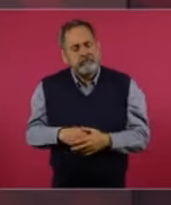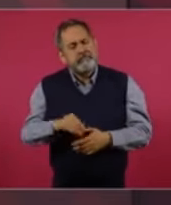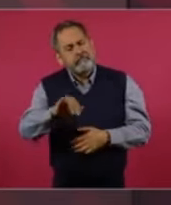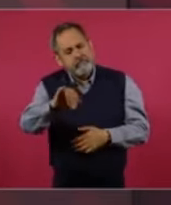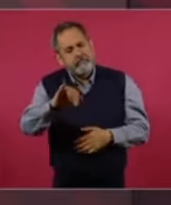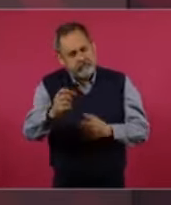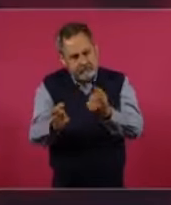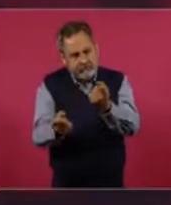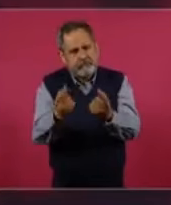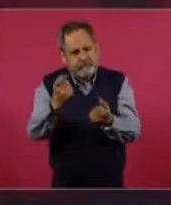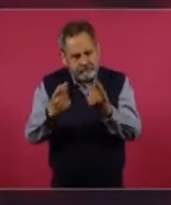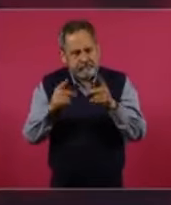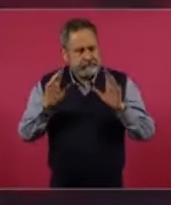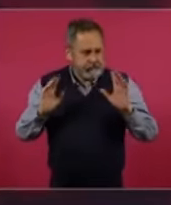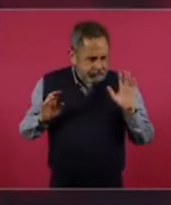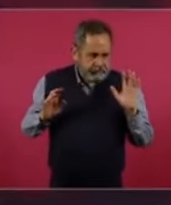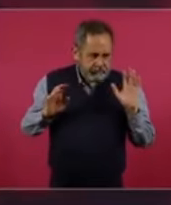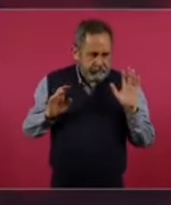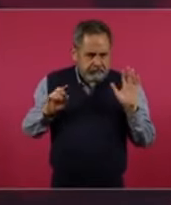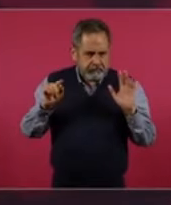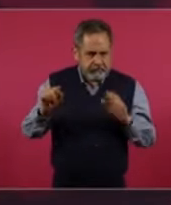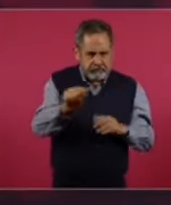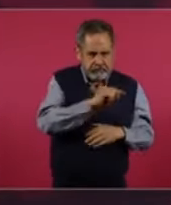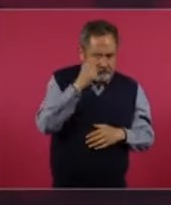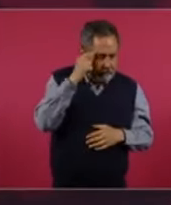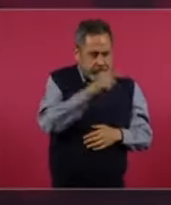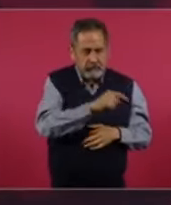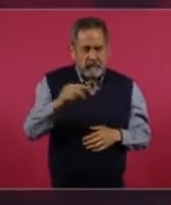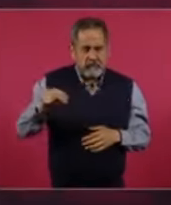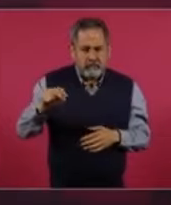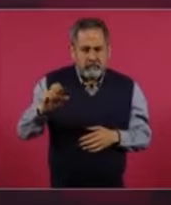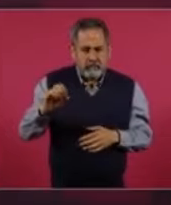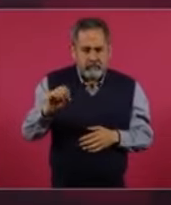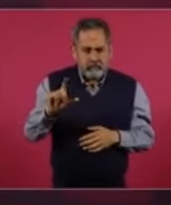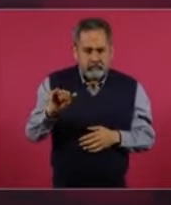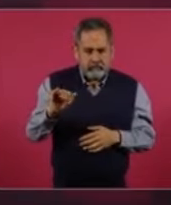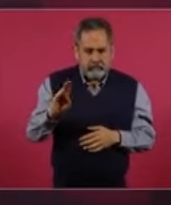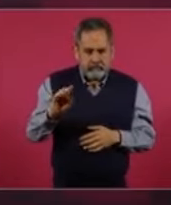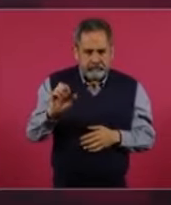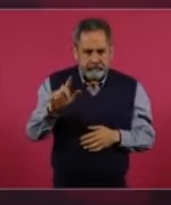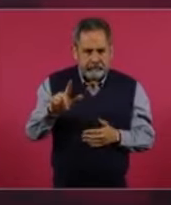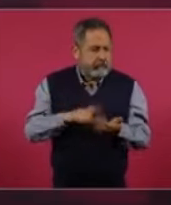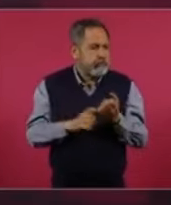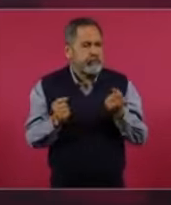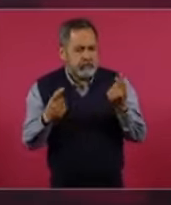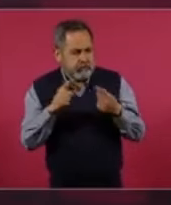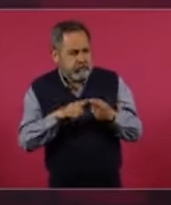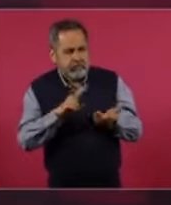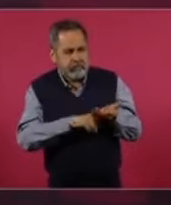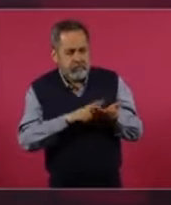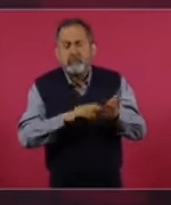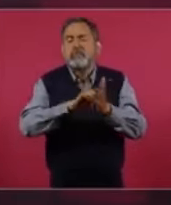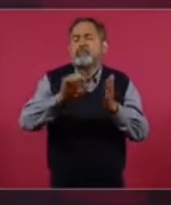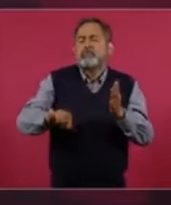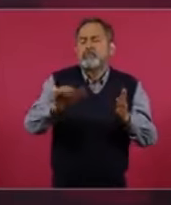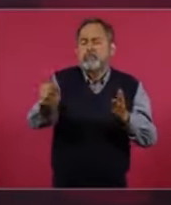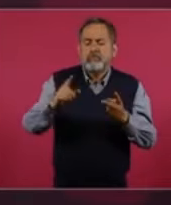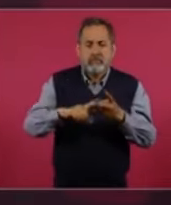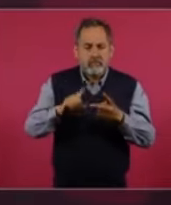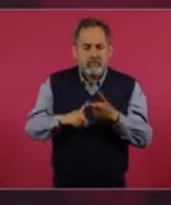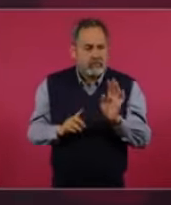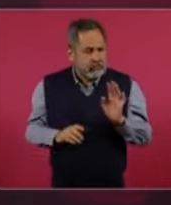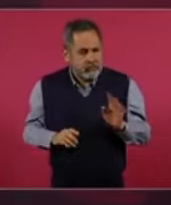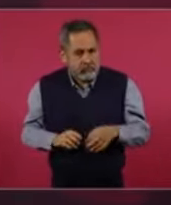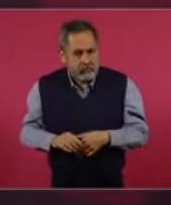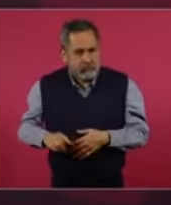cosas en el modelo neoliberal que son válidas. Lo otro, por ejemplo, que